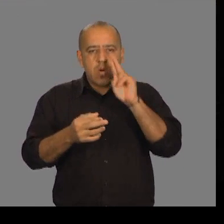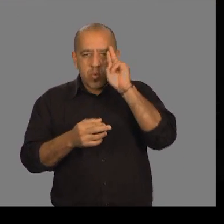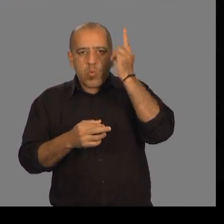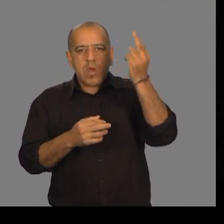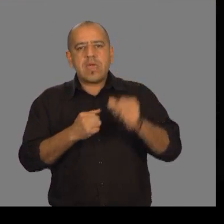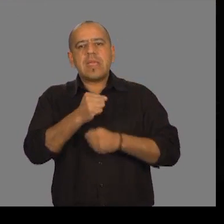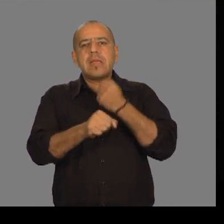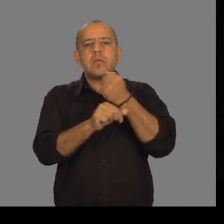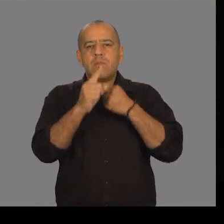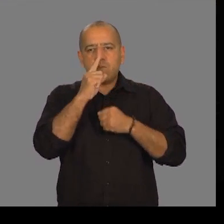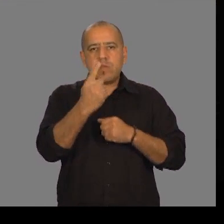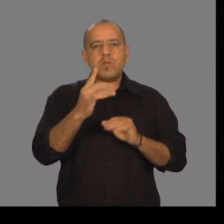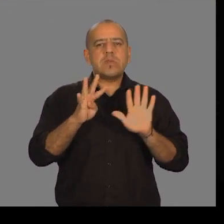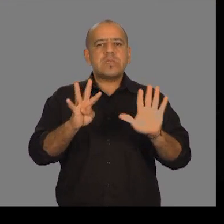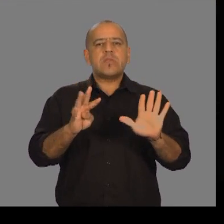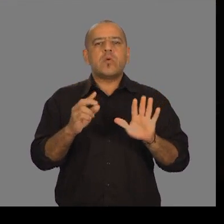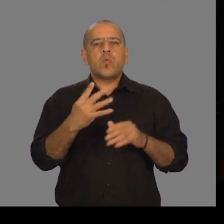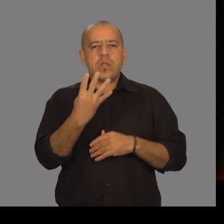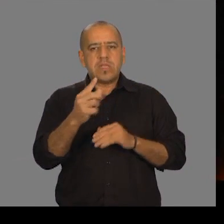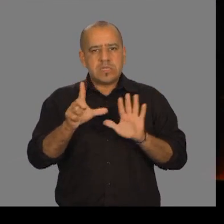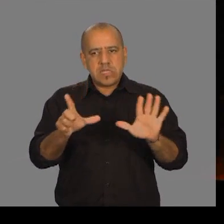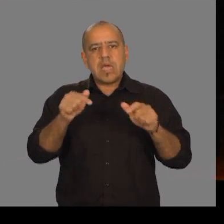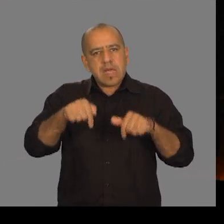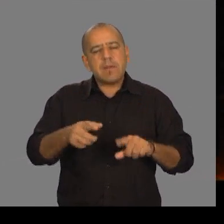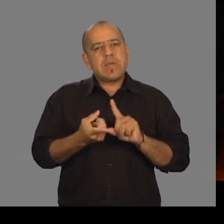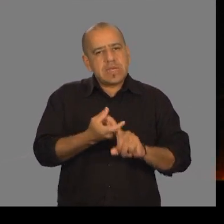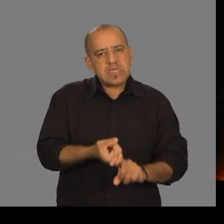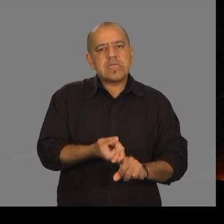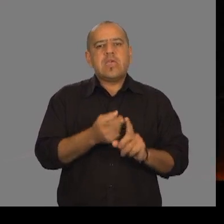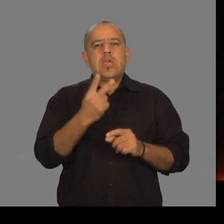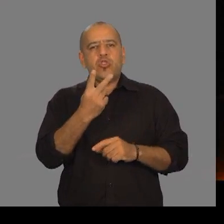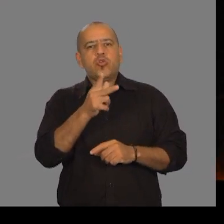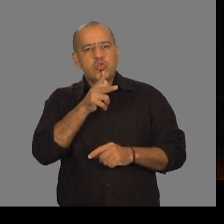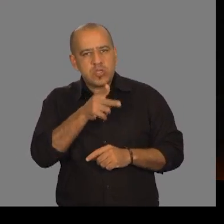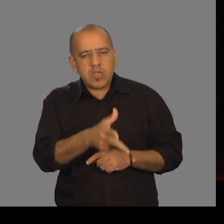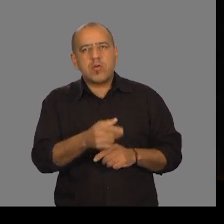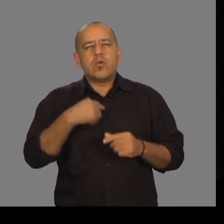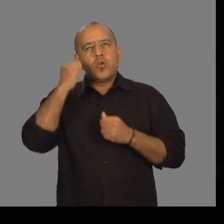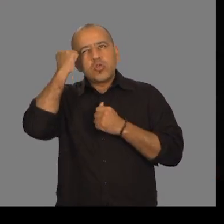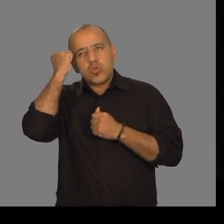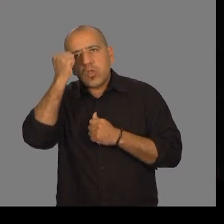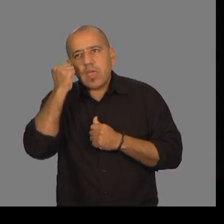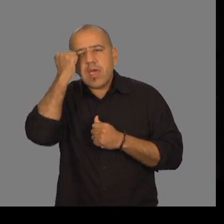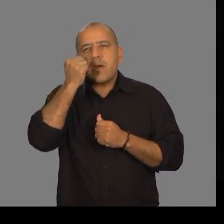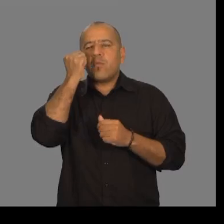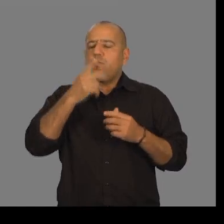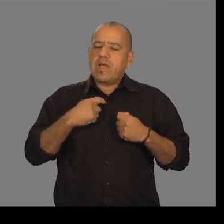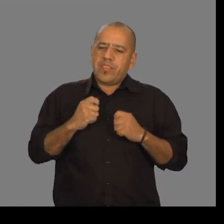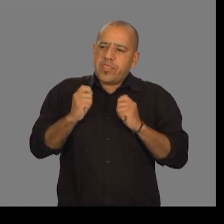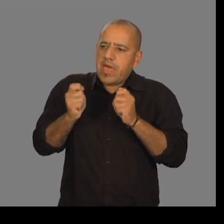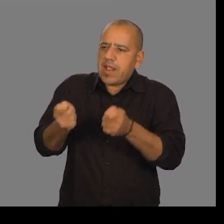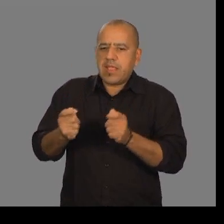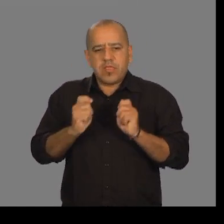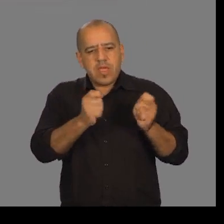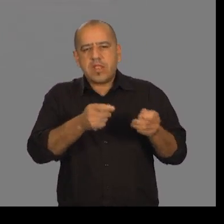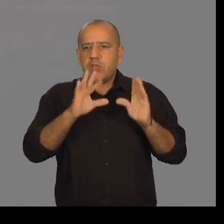1947. Aquí me casé, formamos un hogar con dos hijos. Soñamos en darle todo lo que